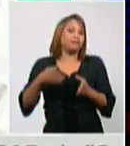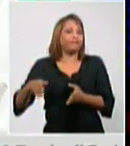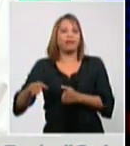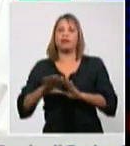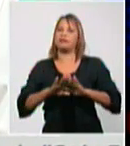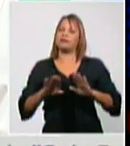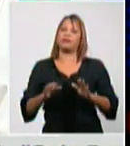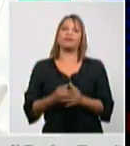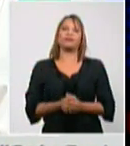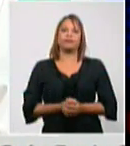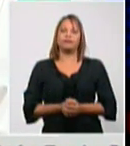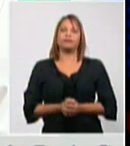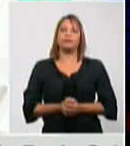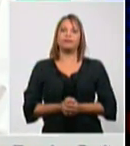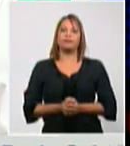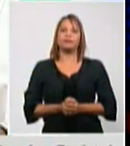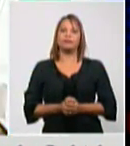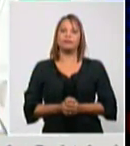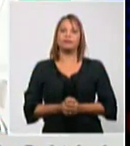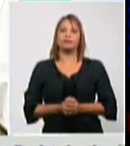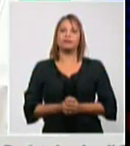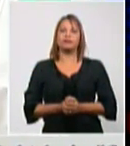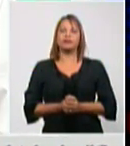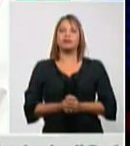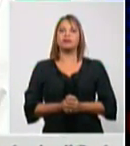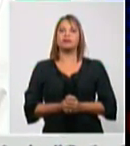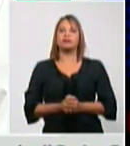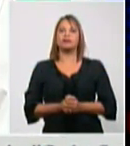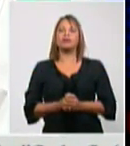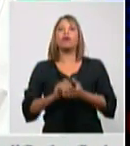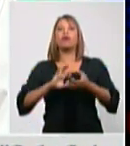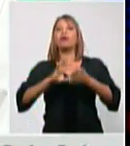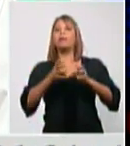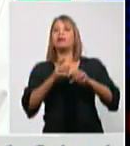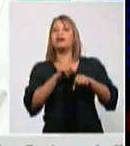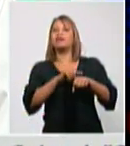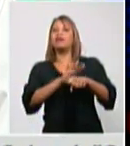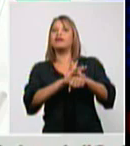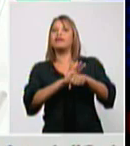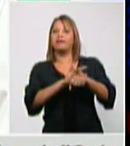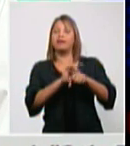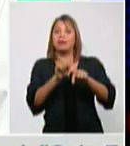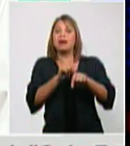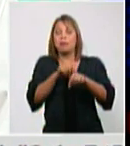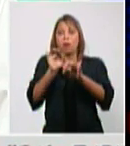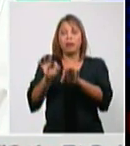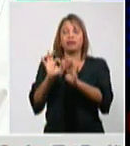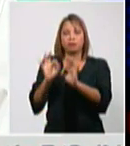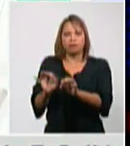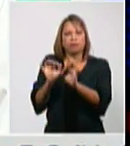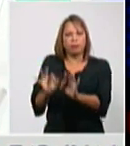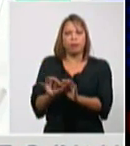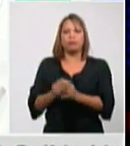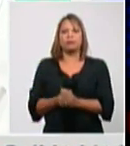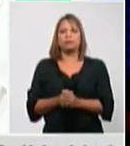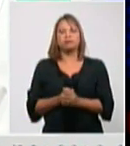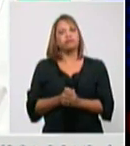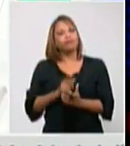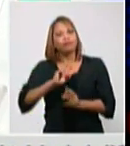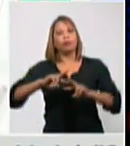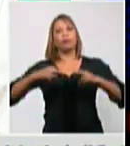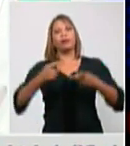como consecuencia de las complicaciones que presentó en ese momento. Reiteramos nuestras condolencias,